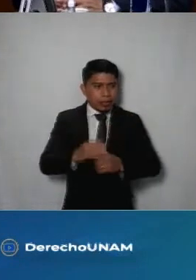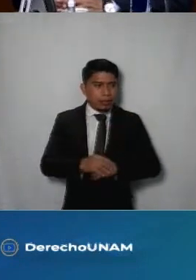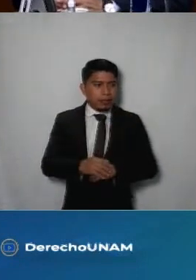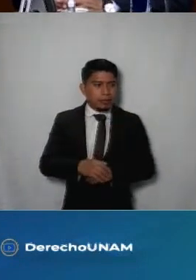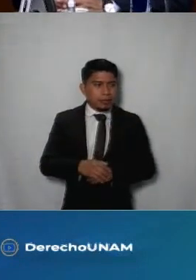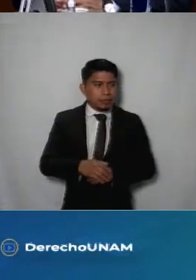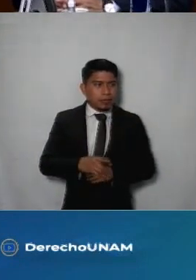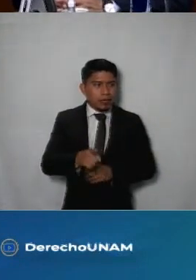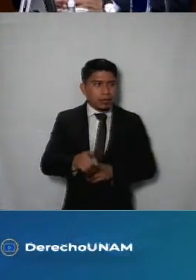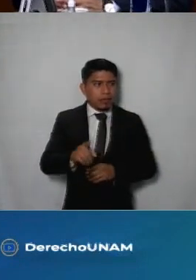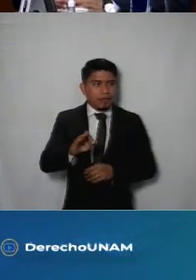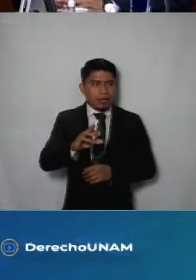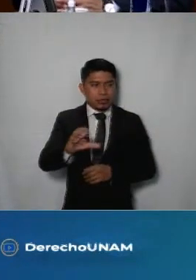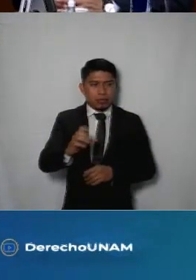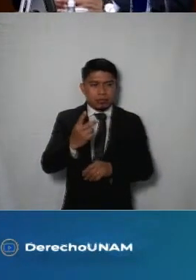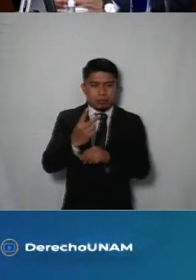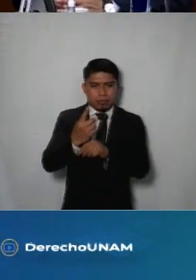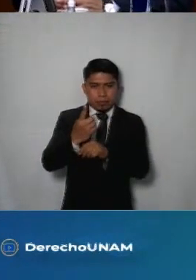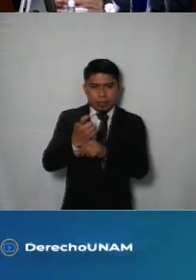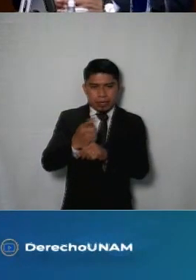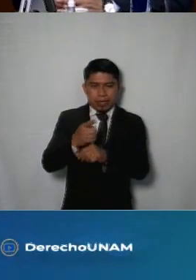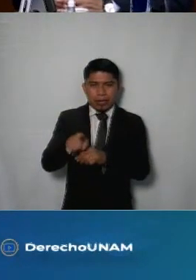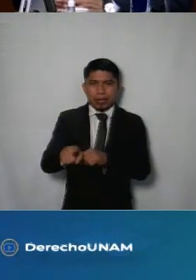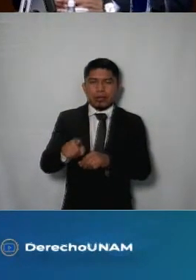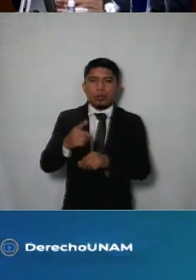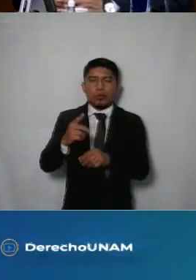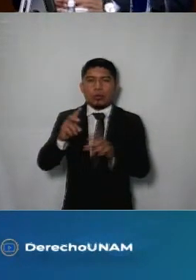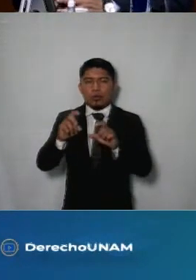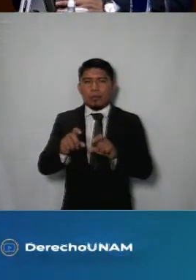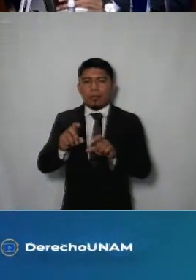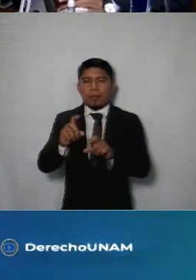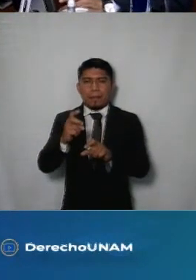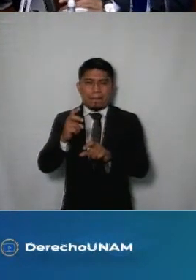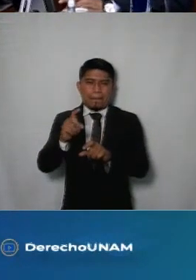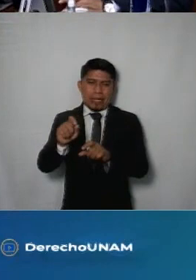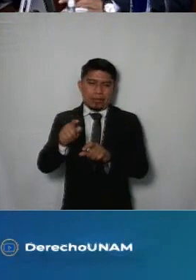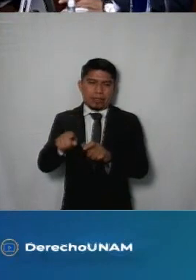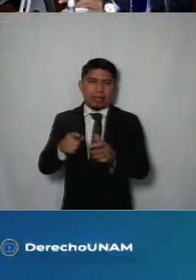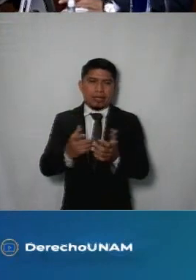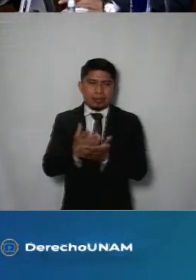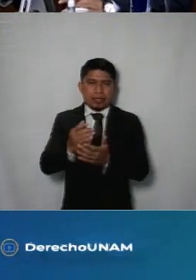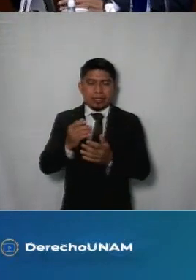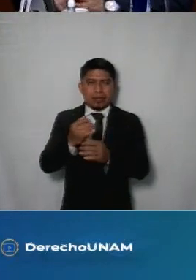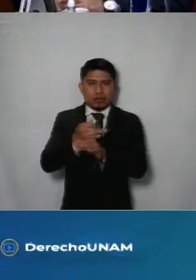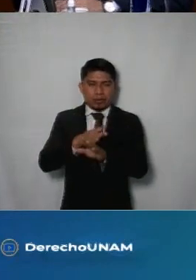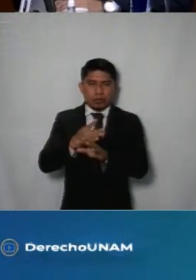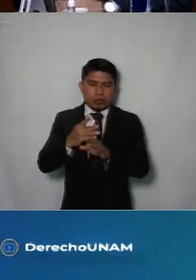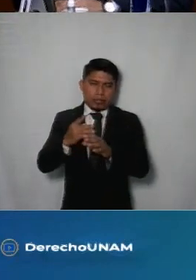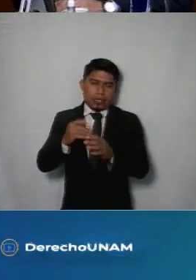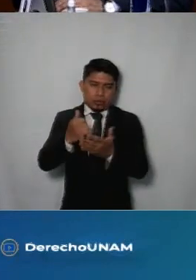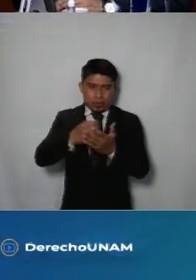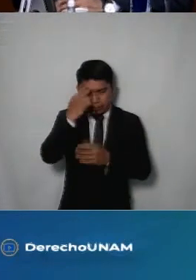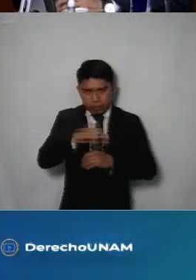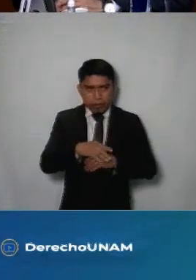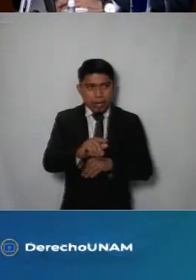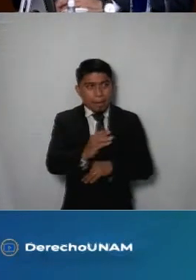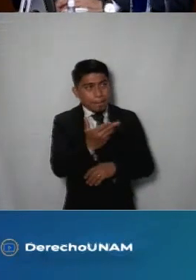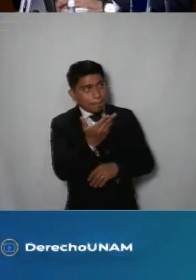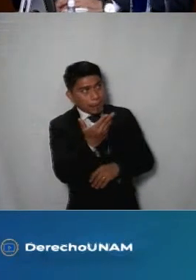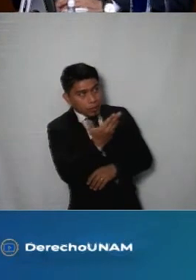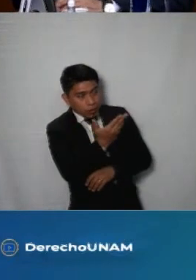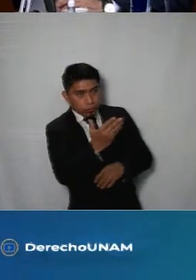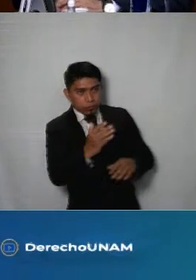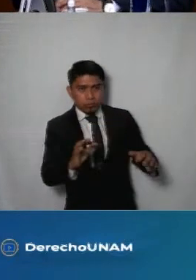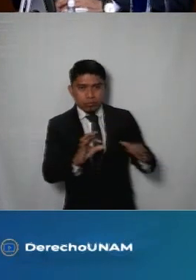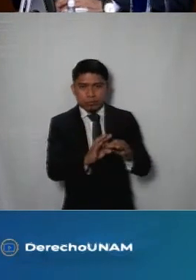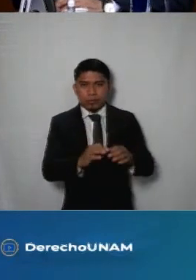previsto en la fracción privada artículo 20 de la ley de accesibilidad para la ciudad de méxico como podemos advertir la solicitud está